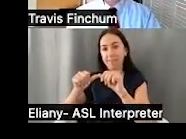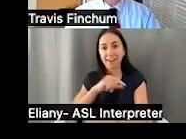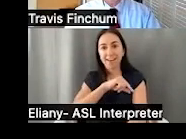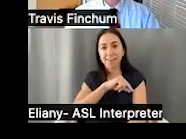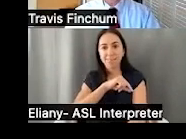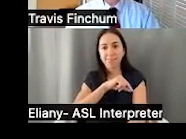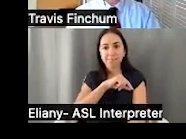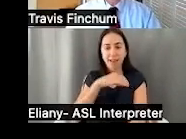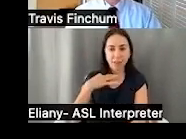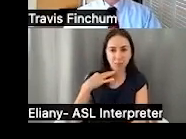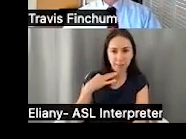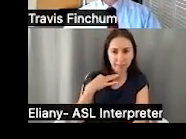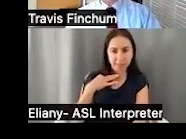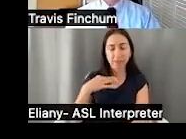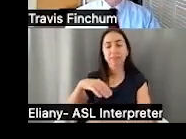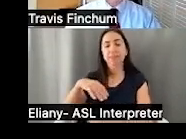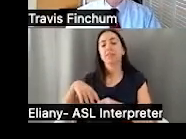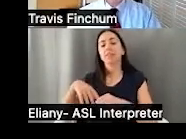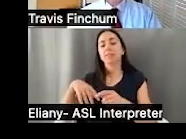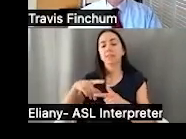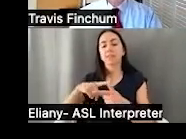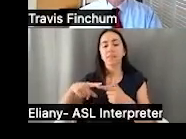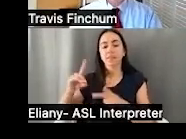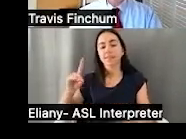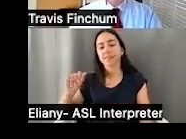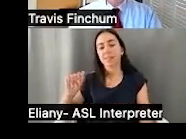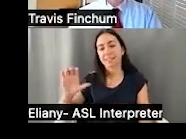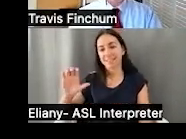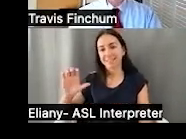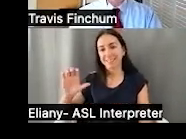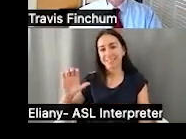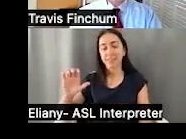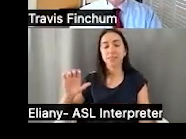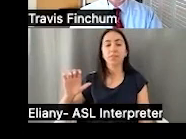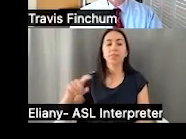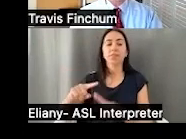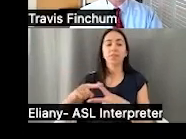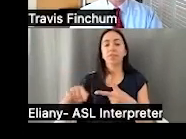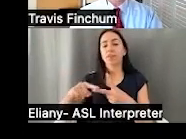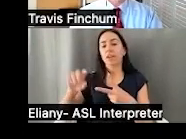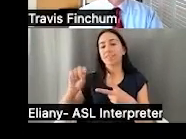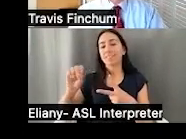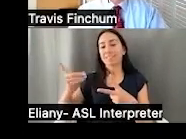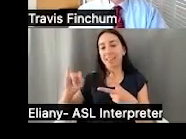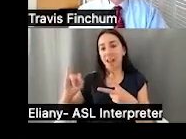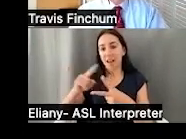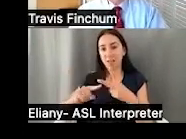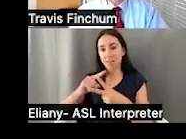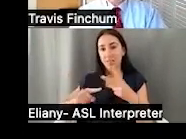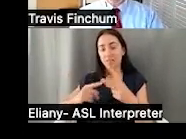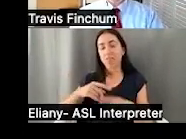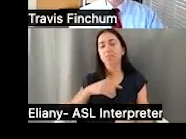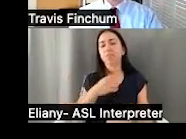obtener o mantener elegibilidad para estos programas, el beneficio de DAC y el